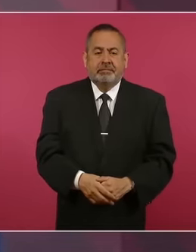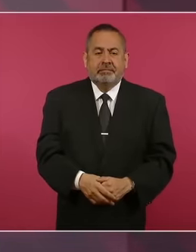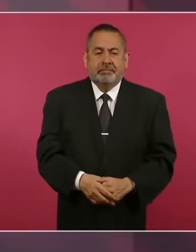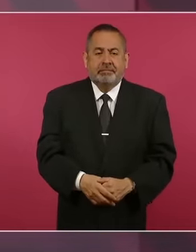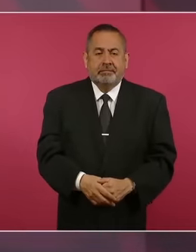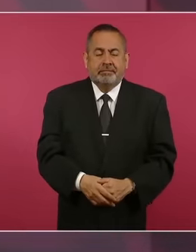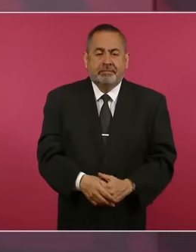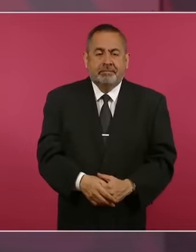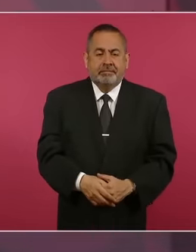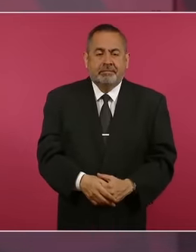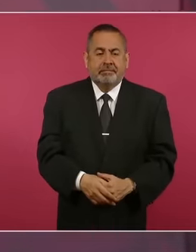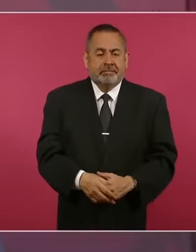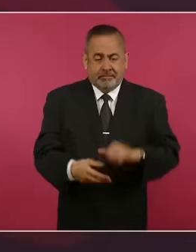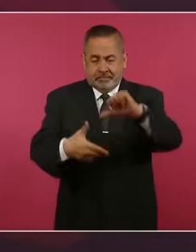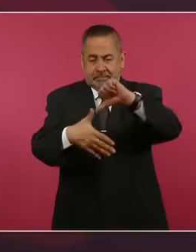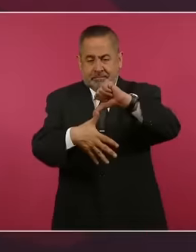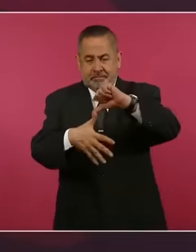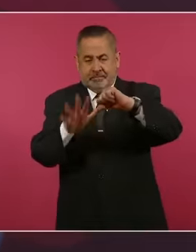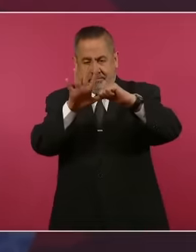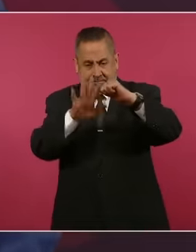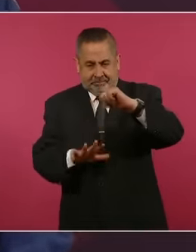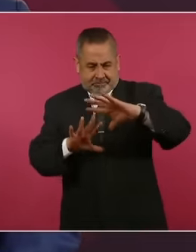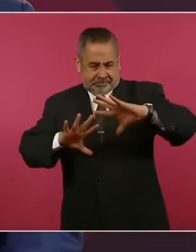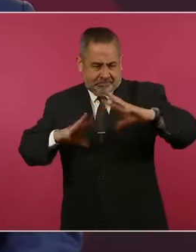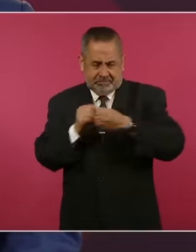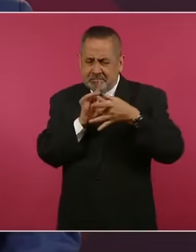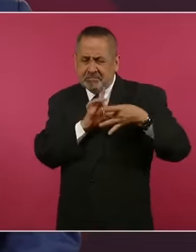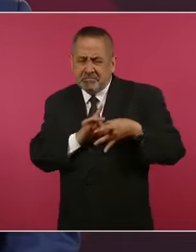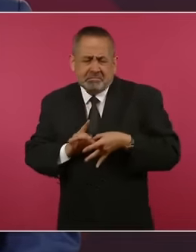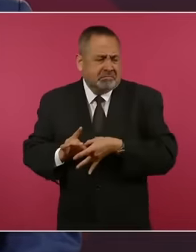Nuestra América, como diría Martín,